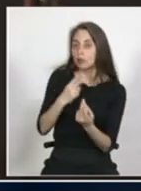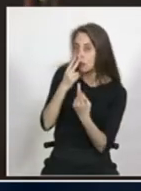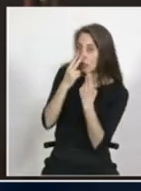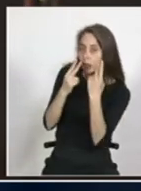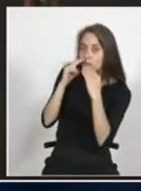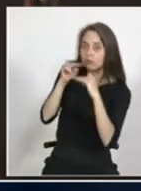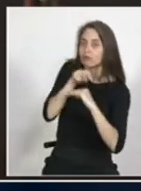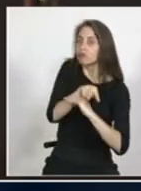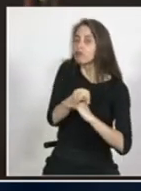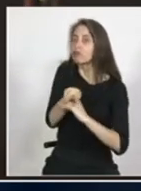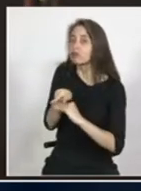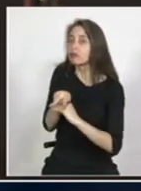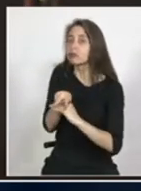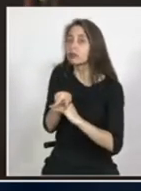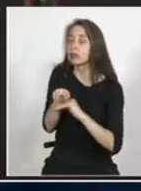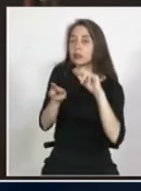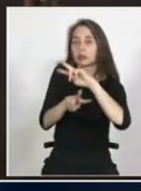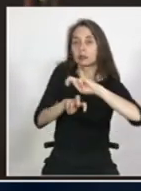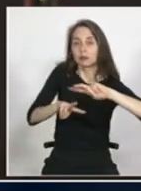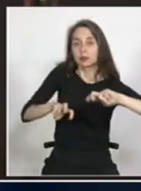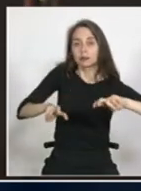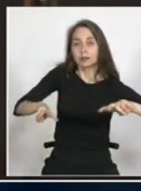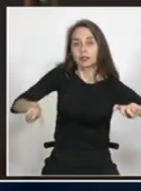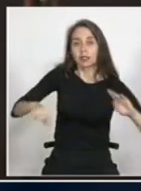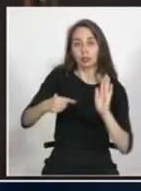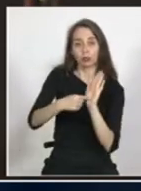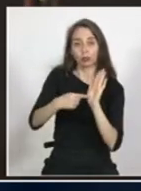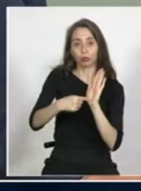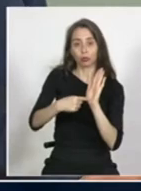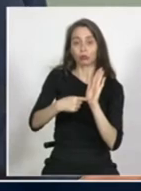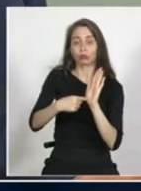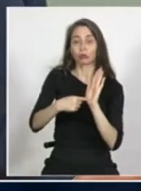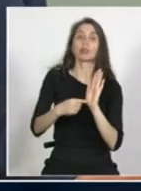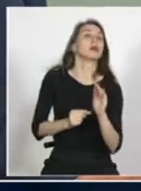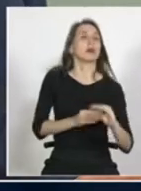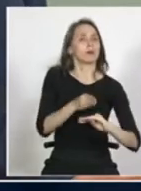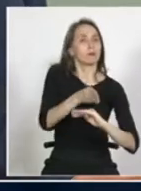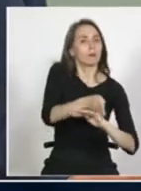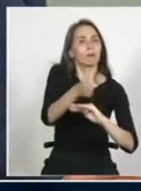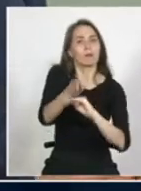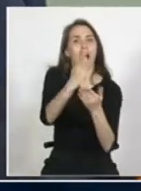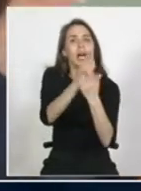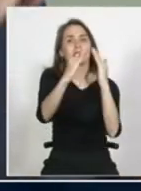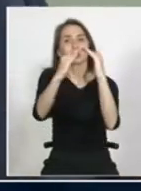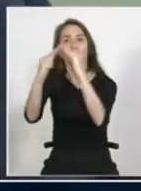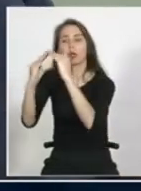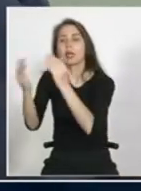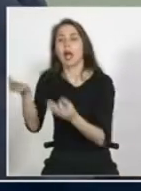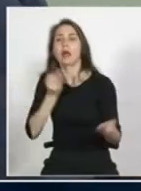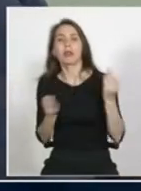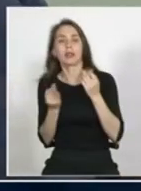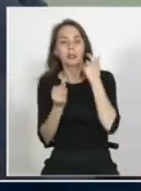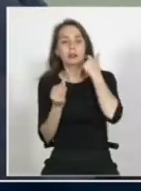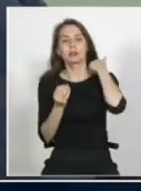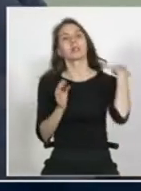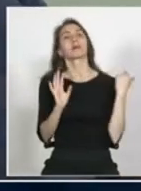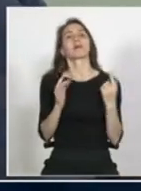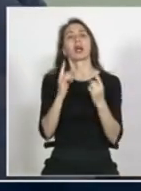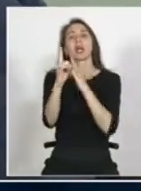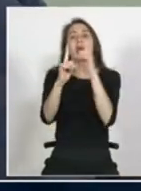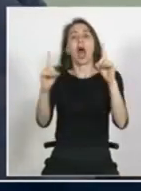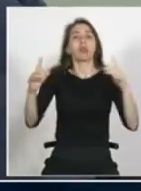y esto no solo los estudios lo aseveran si tú vas a los colegios ¿qué te dicen los colegios? los colegios están a su suerte